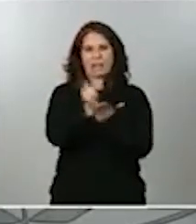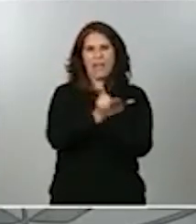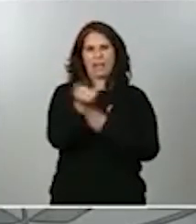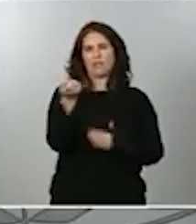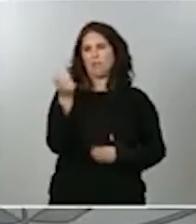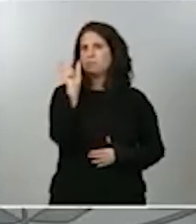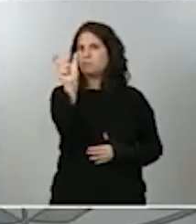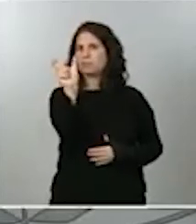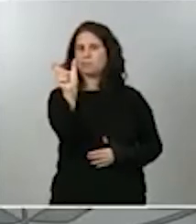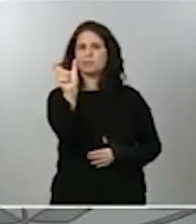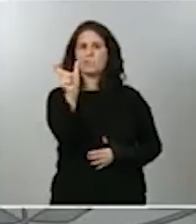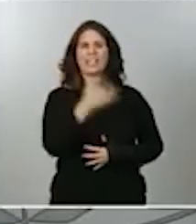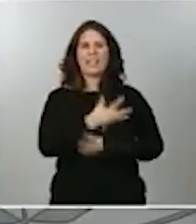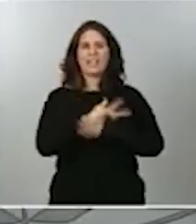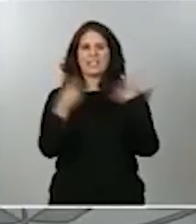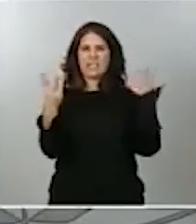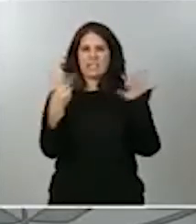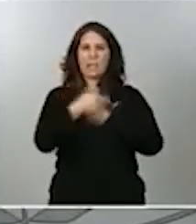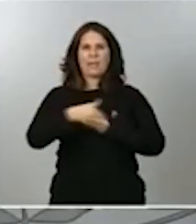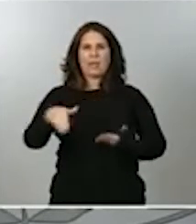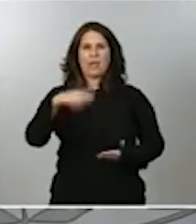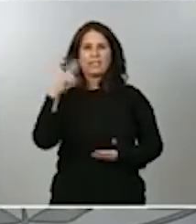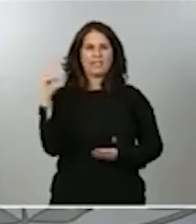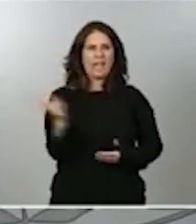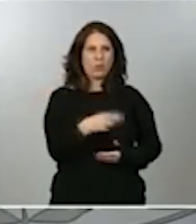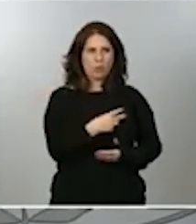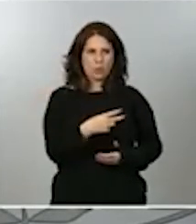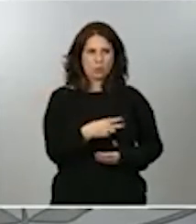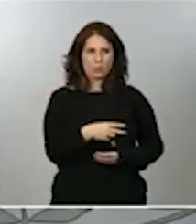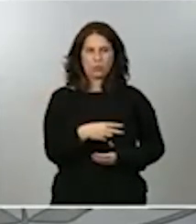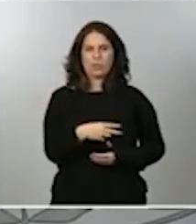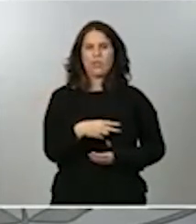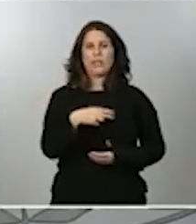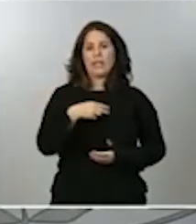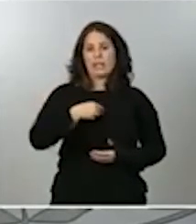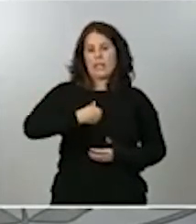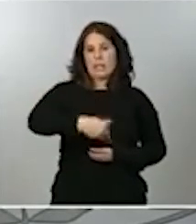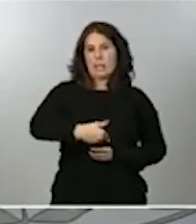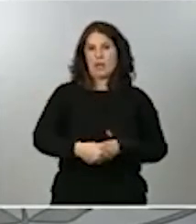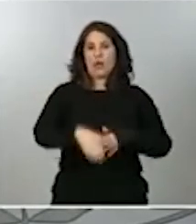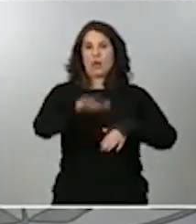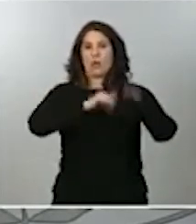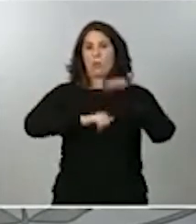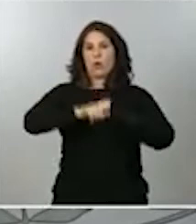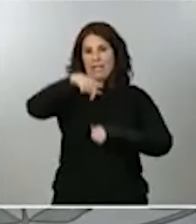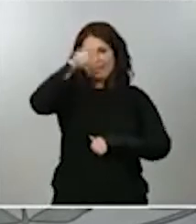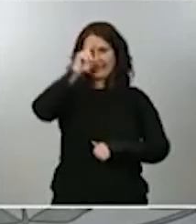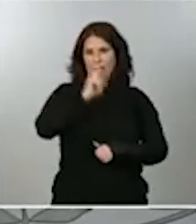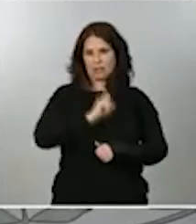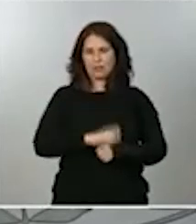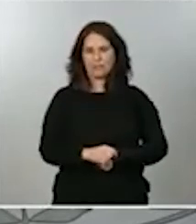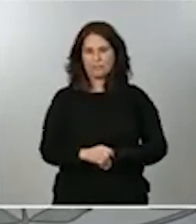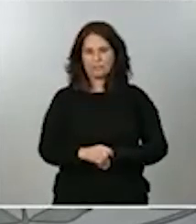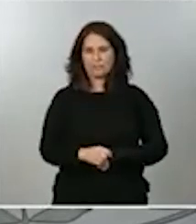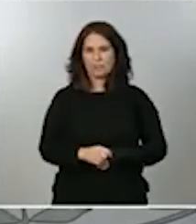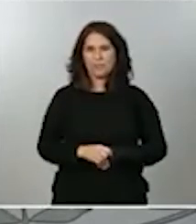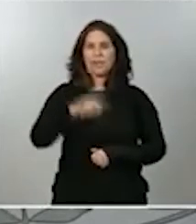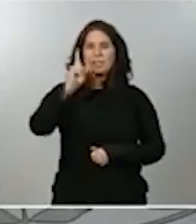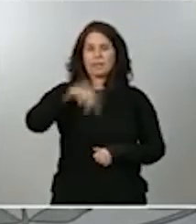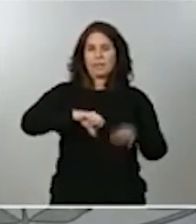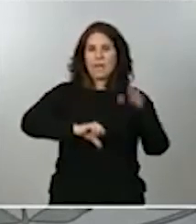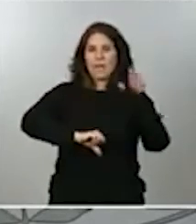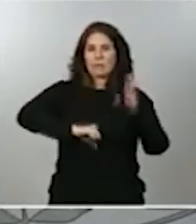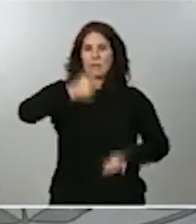17 millones de euros que se lanzará se convocará este mismo año. Y también hemos aprobado en un segundo